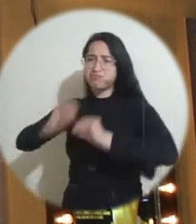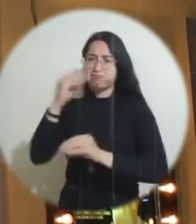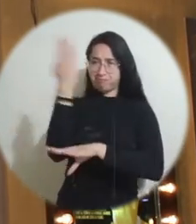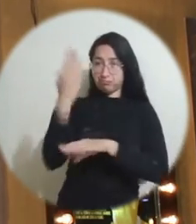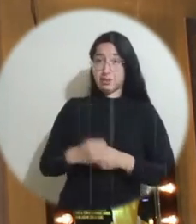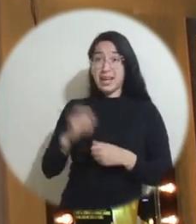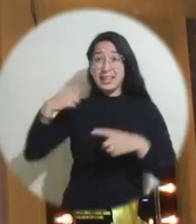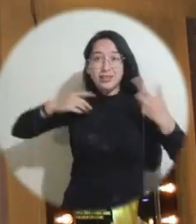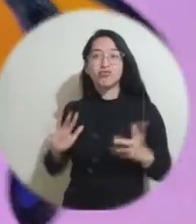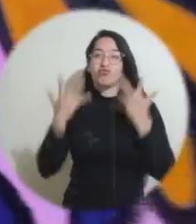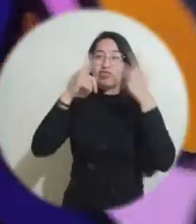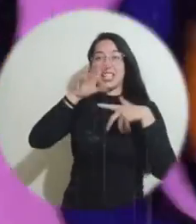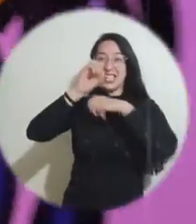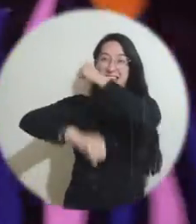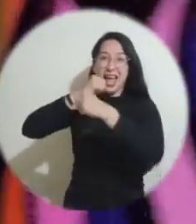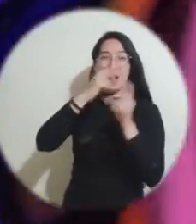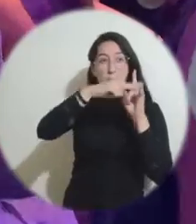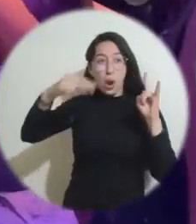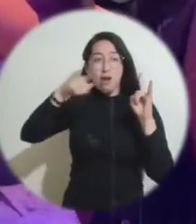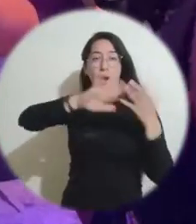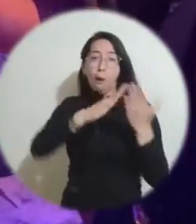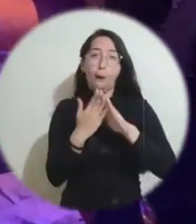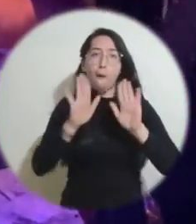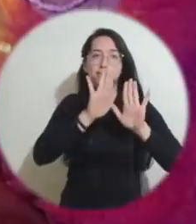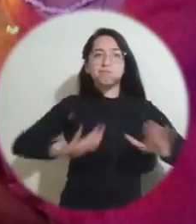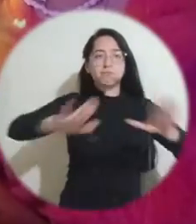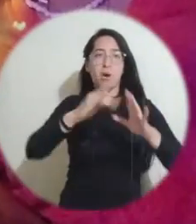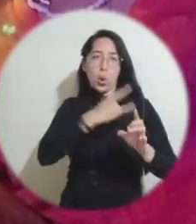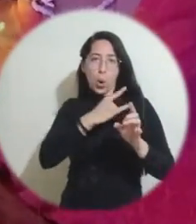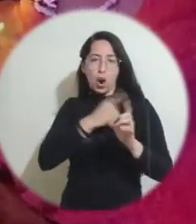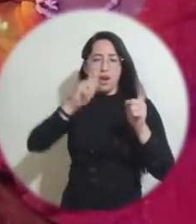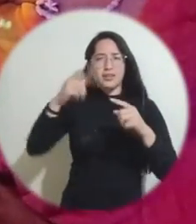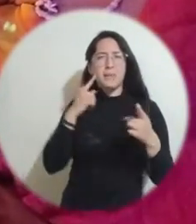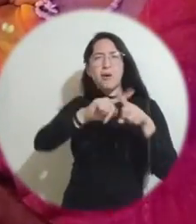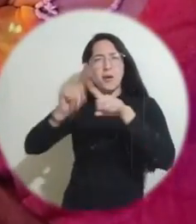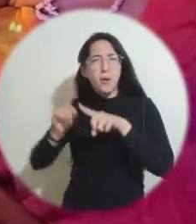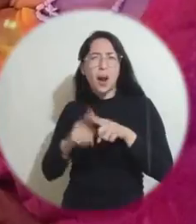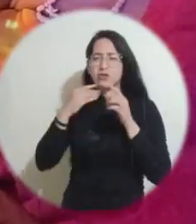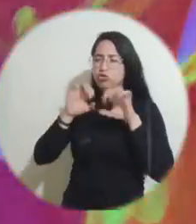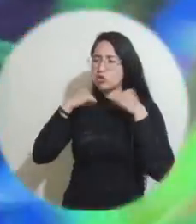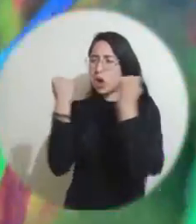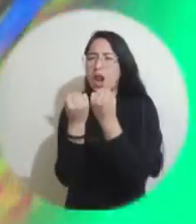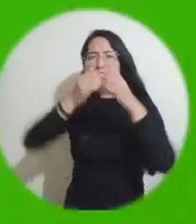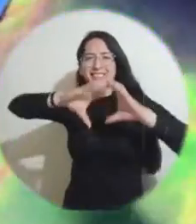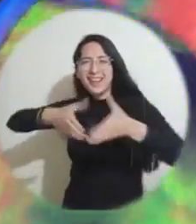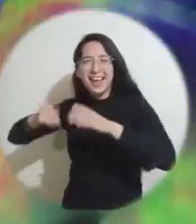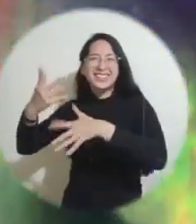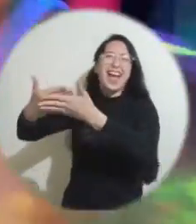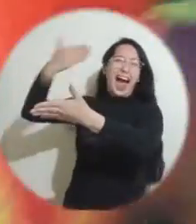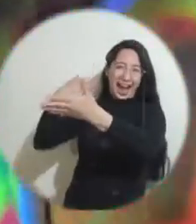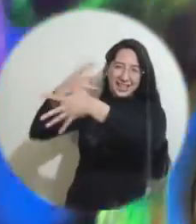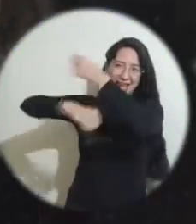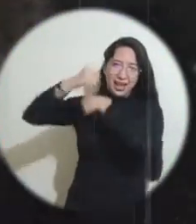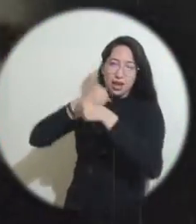Santa Marta tenemos talento. En el festival por el aniversario de Uni Magdalena, la comunidad universitaria también contempló performance como Flower